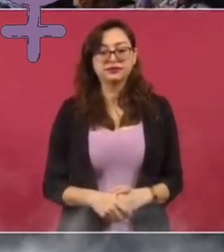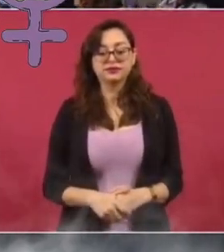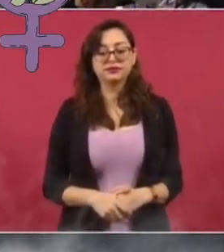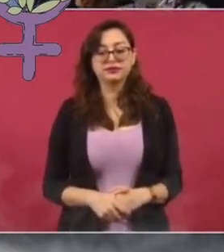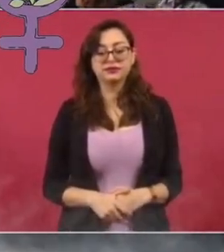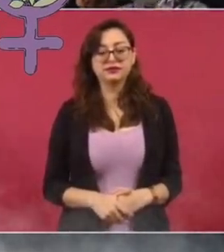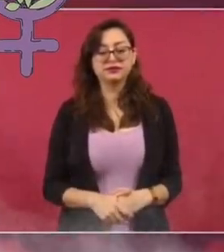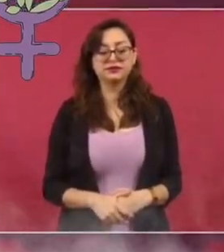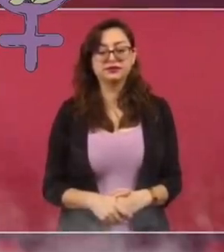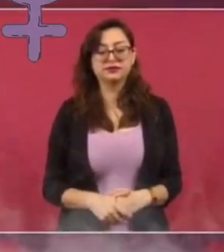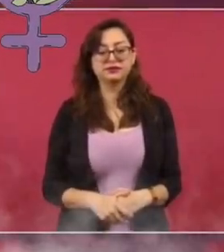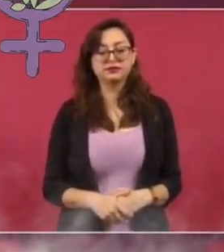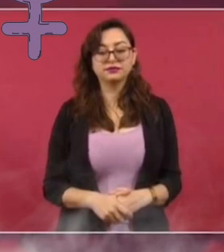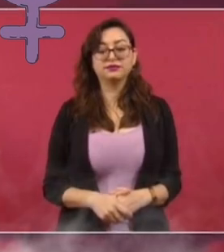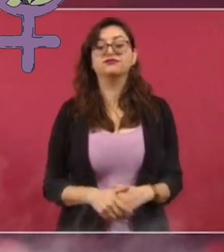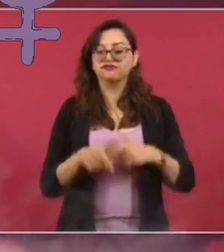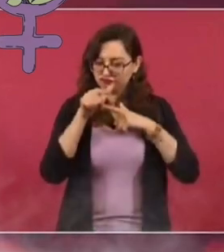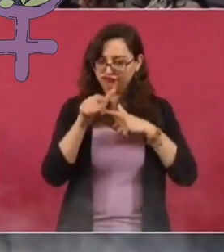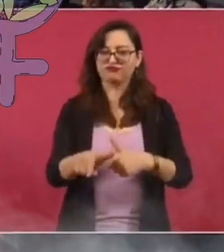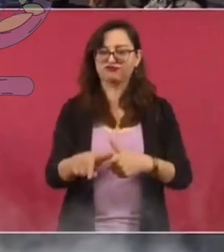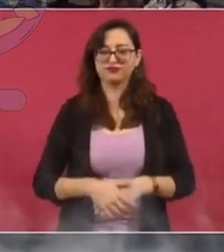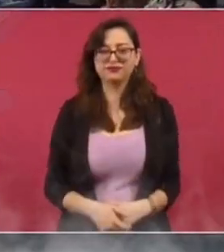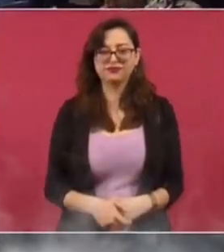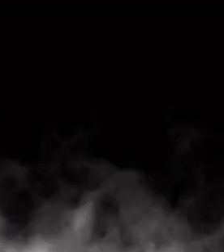Como se decía antes, continuará.